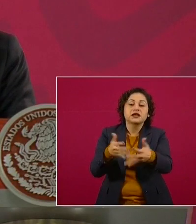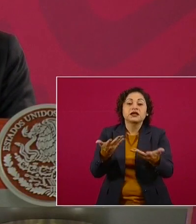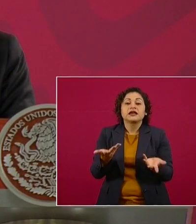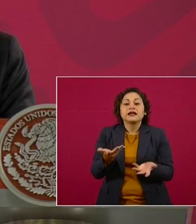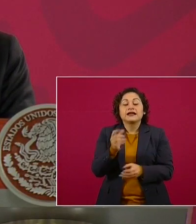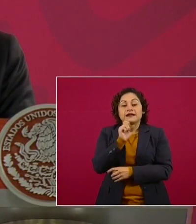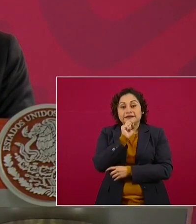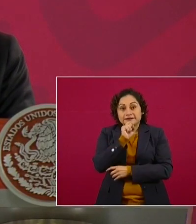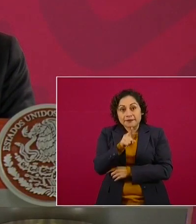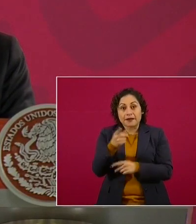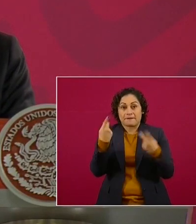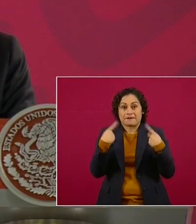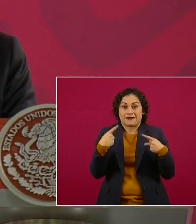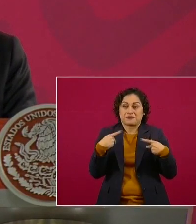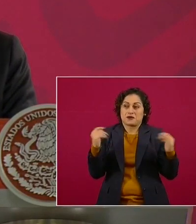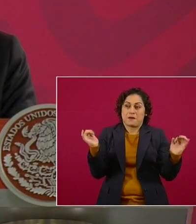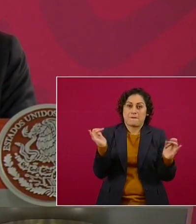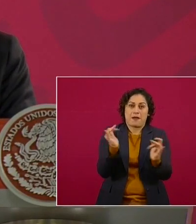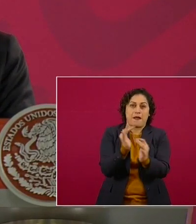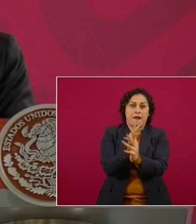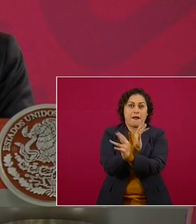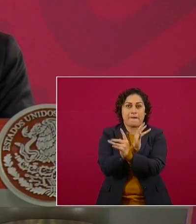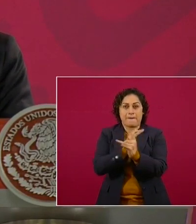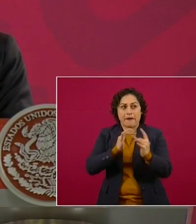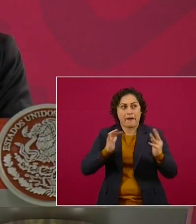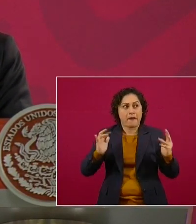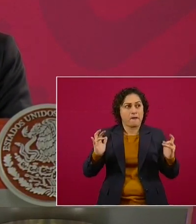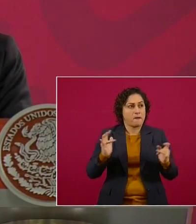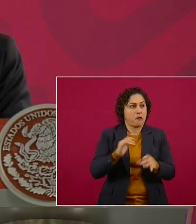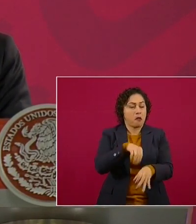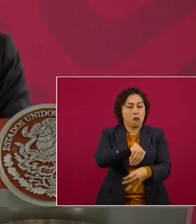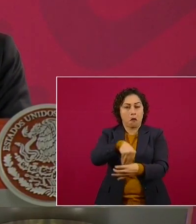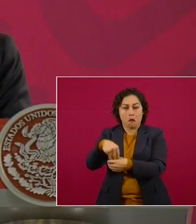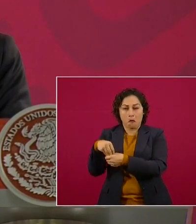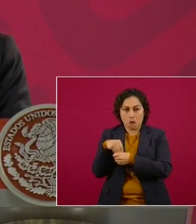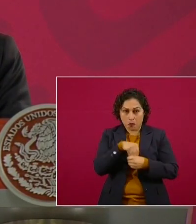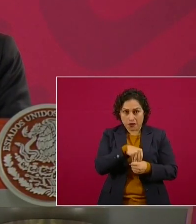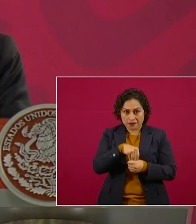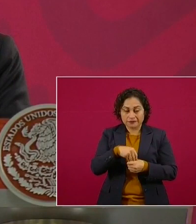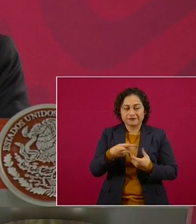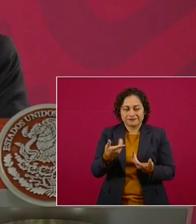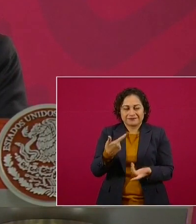y crece el número de vehículos en las calles,